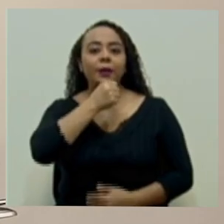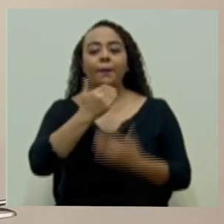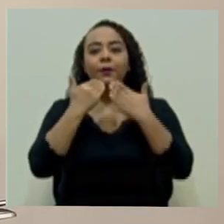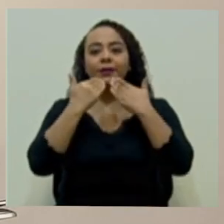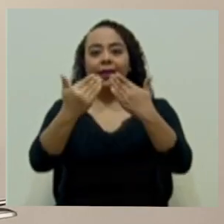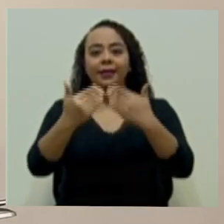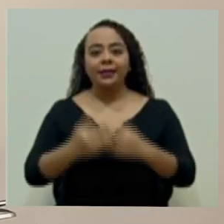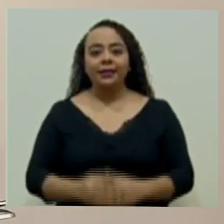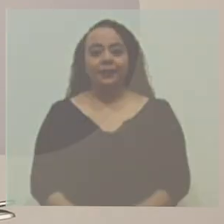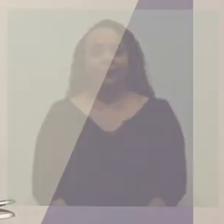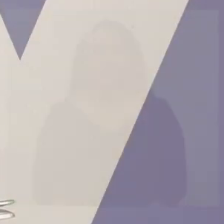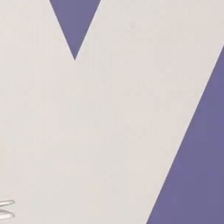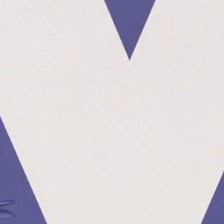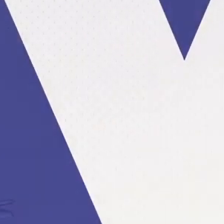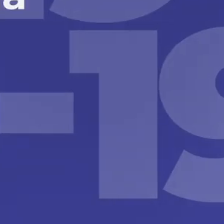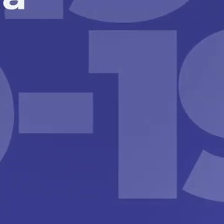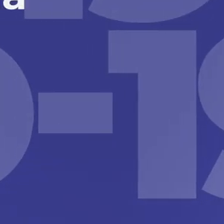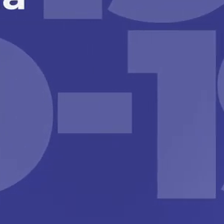Muchas gracias.